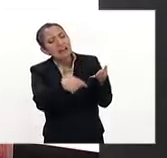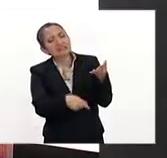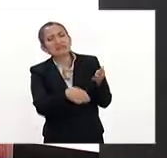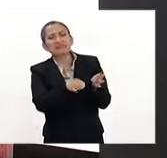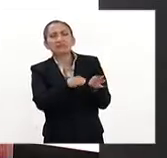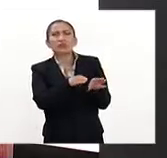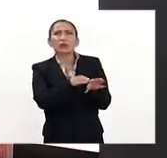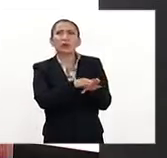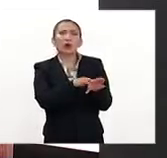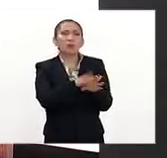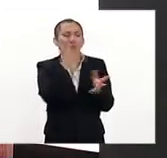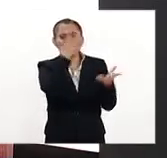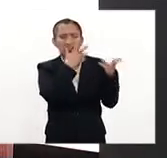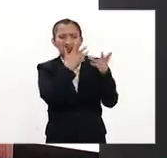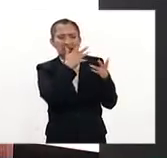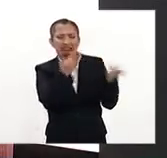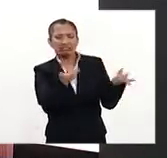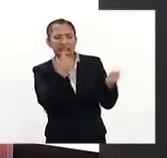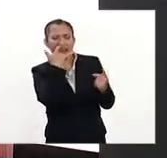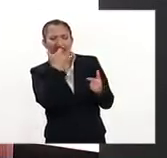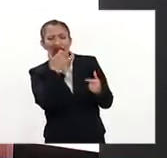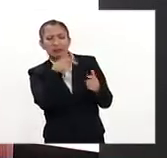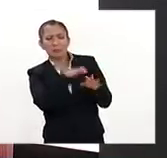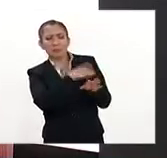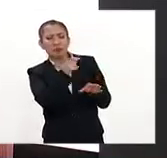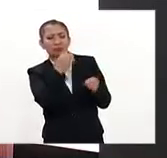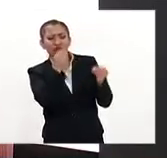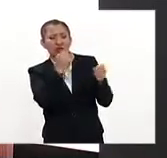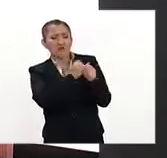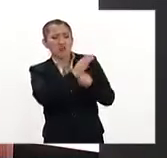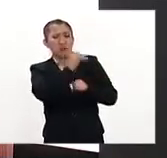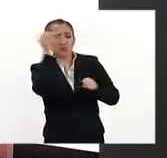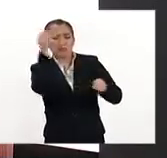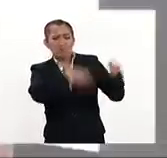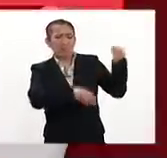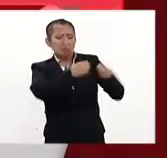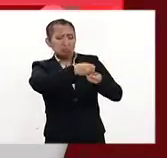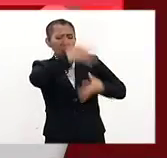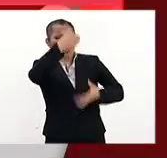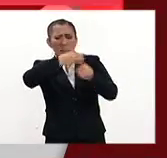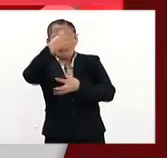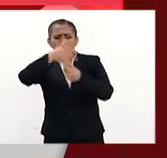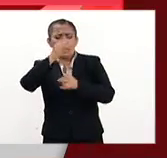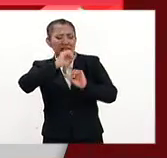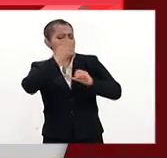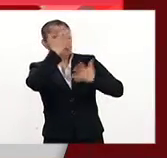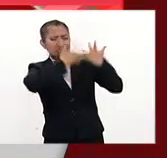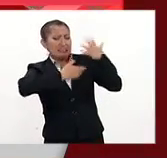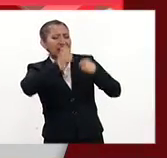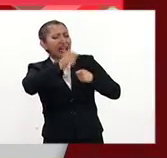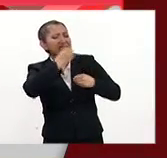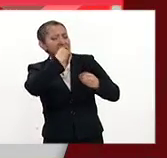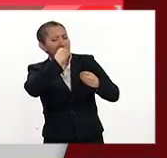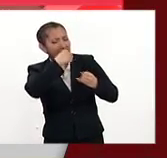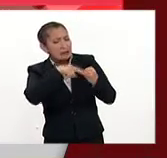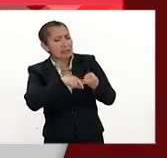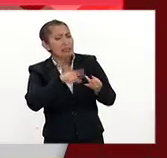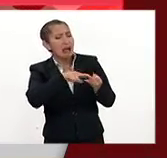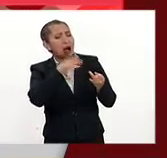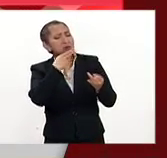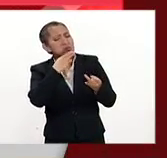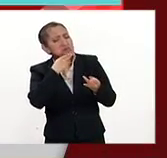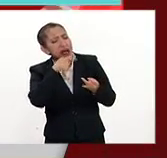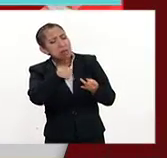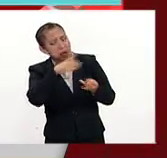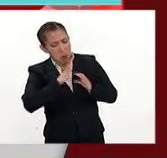como confusos y escabrosos por la cantidad de información que tenemos, muchas veces poco clara de qué son los alimentos, cómo